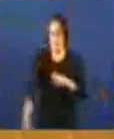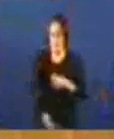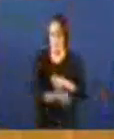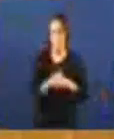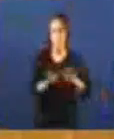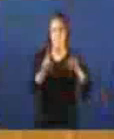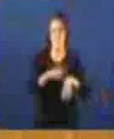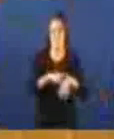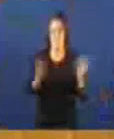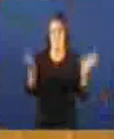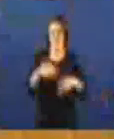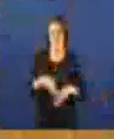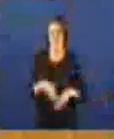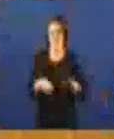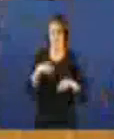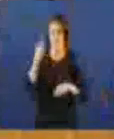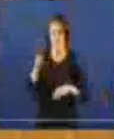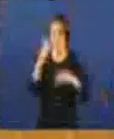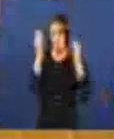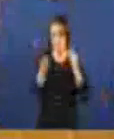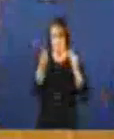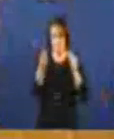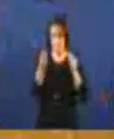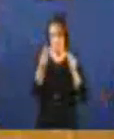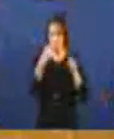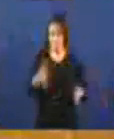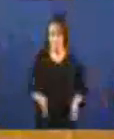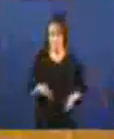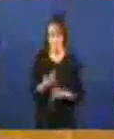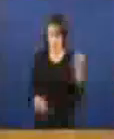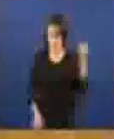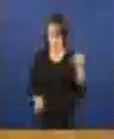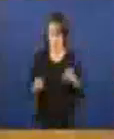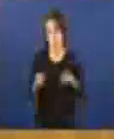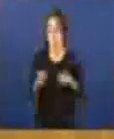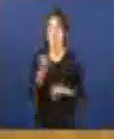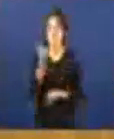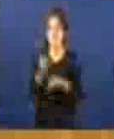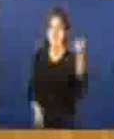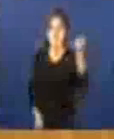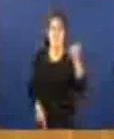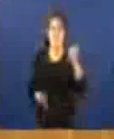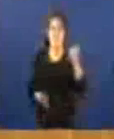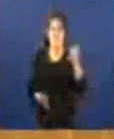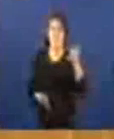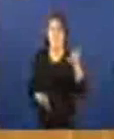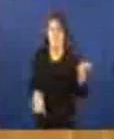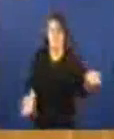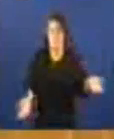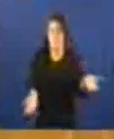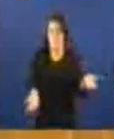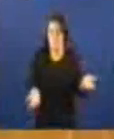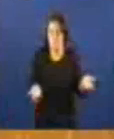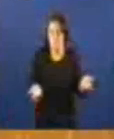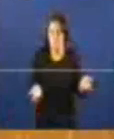tempo e como supoño que ademais teremos efectivamente ao final magnánimamente acabarán